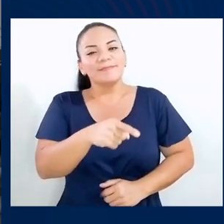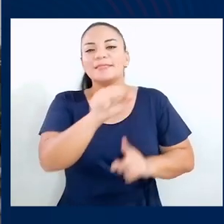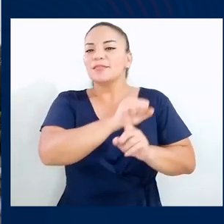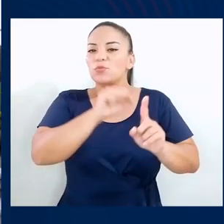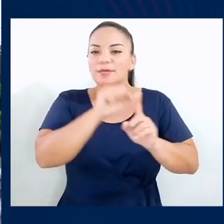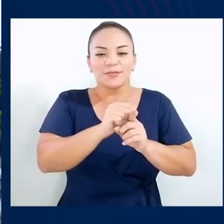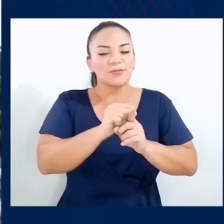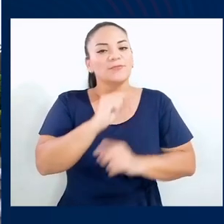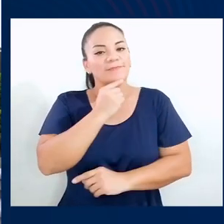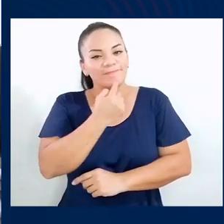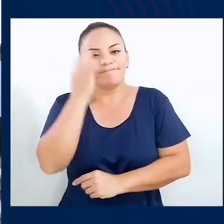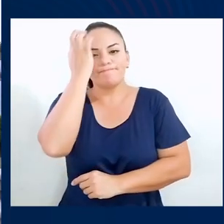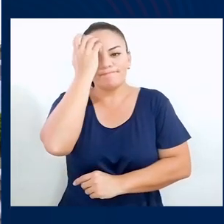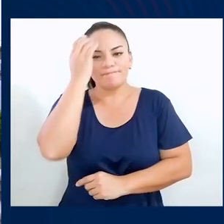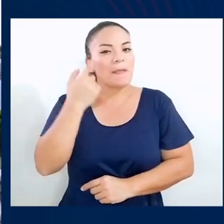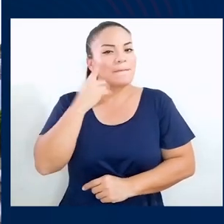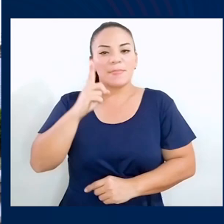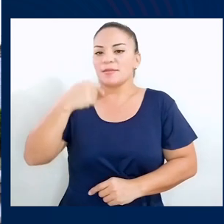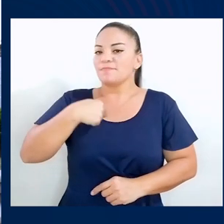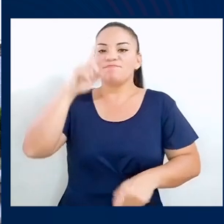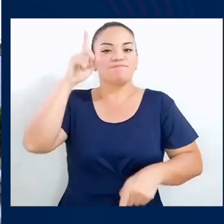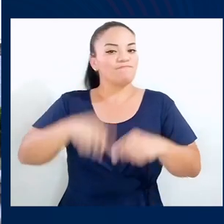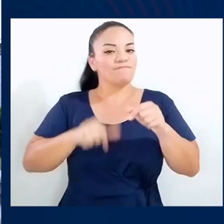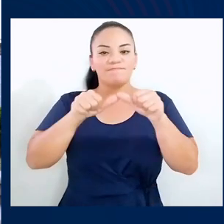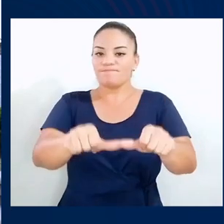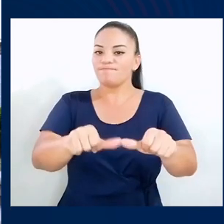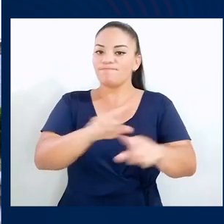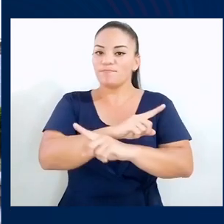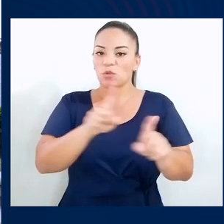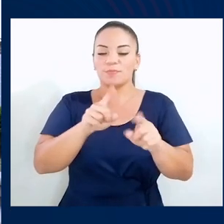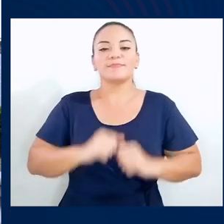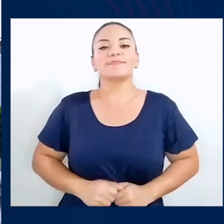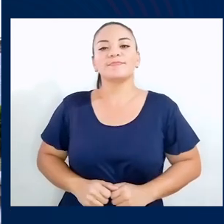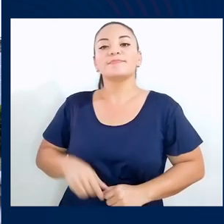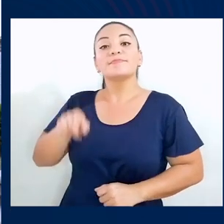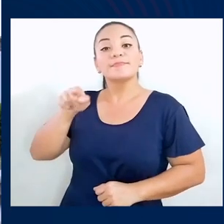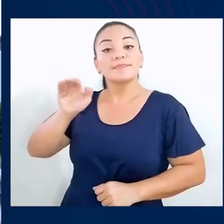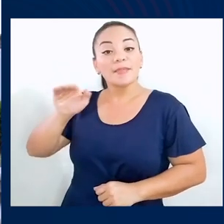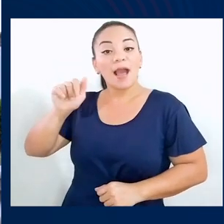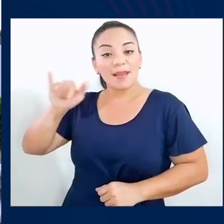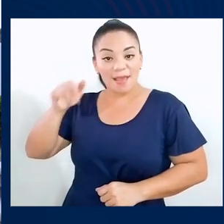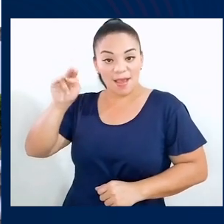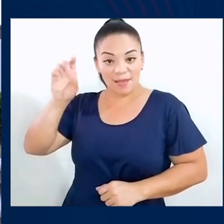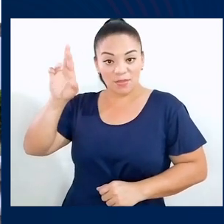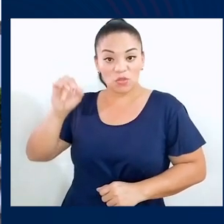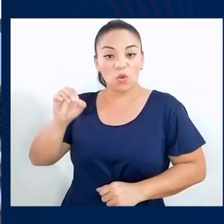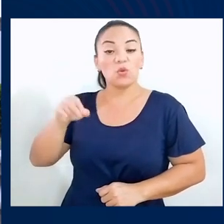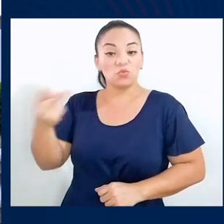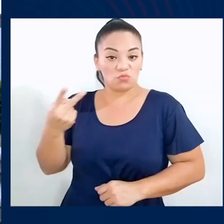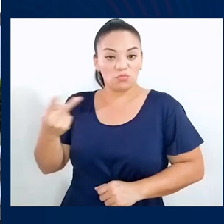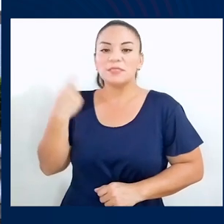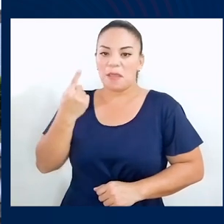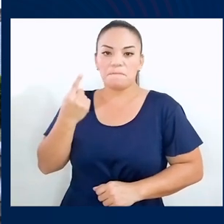Qué tirada con esta situación ya a mí me parece que es inaceptable. A ver, don Alejandro,